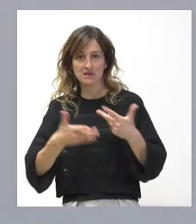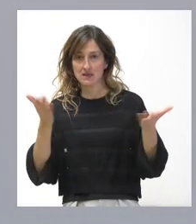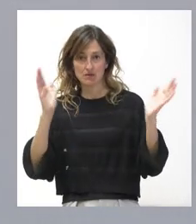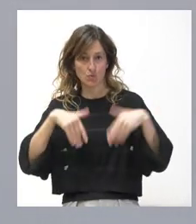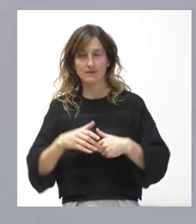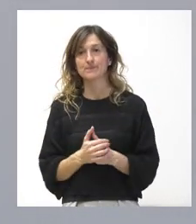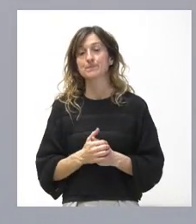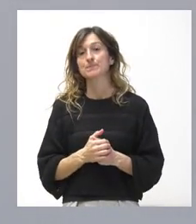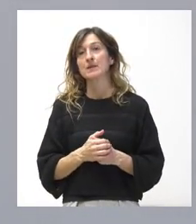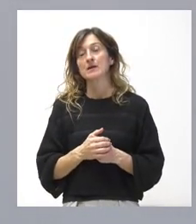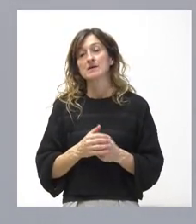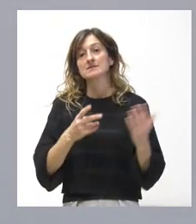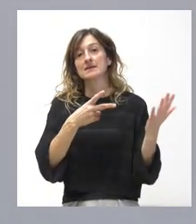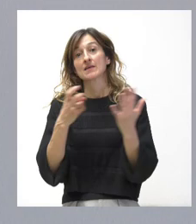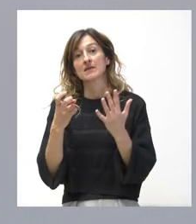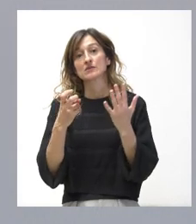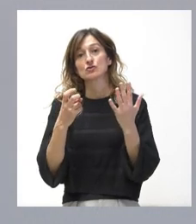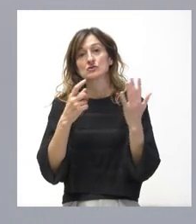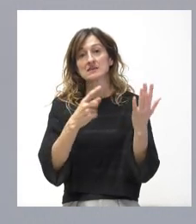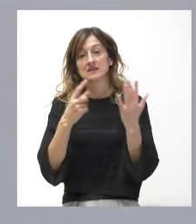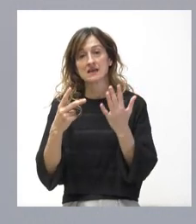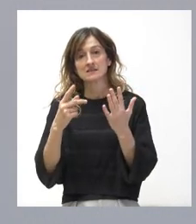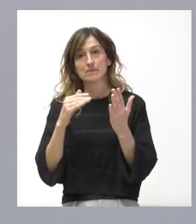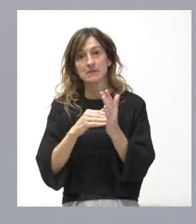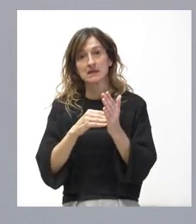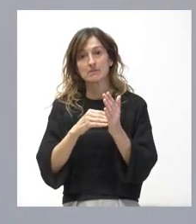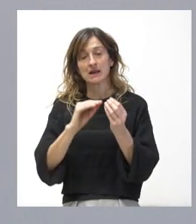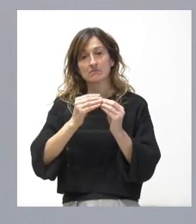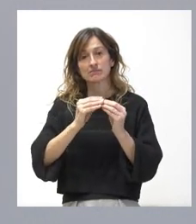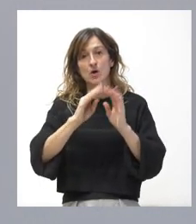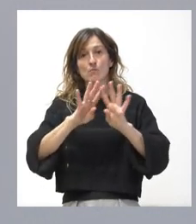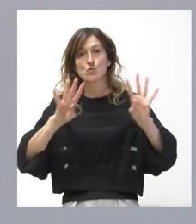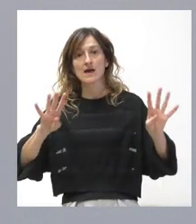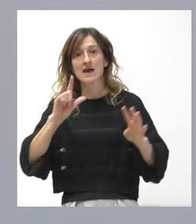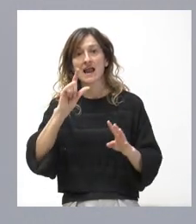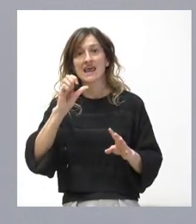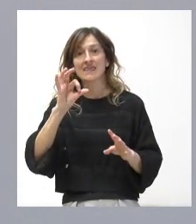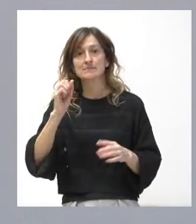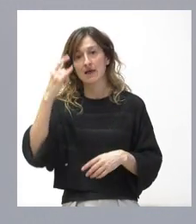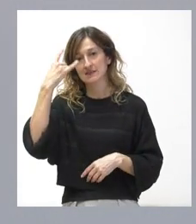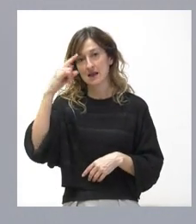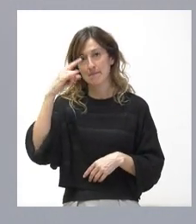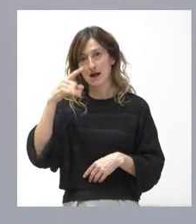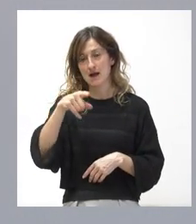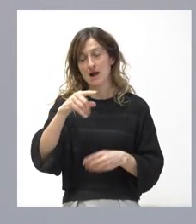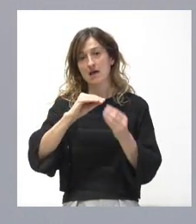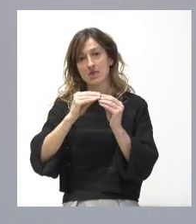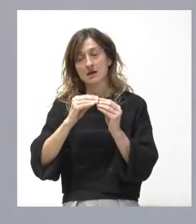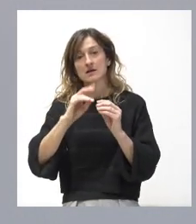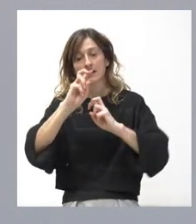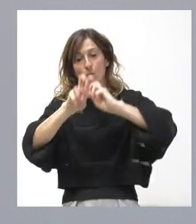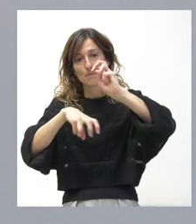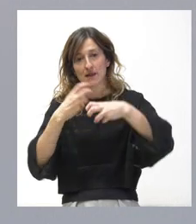Una inversión de 766.000 euros para intervenciones en la muralla de Ledesma en Salamanca. Son actuaciones de recuperación,